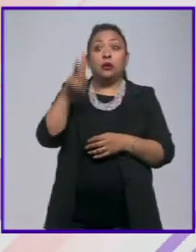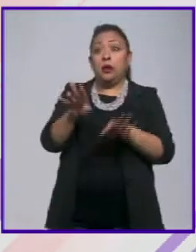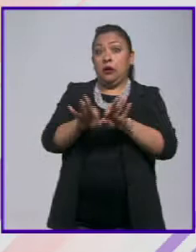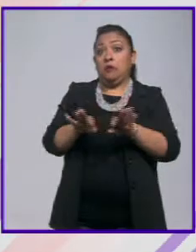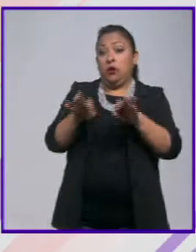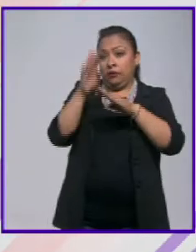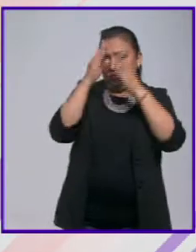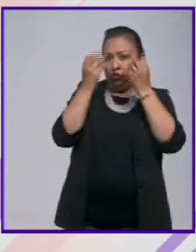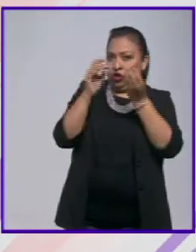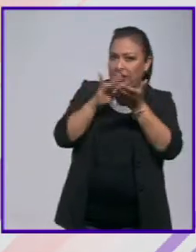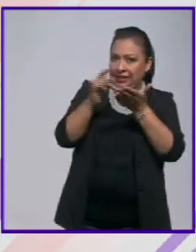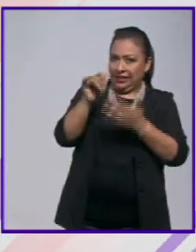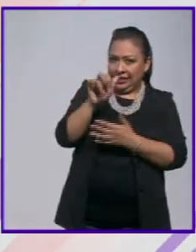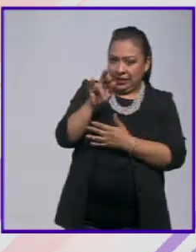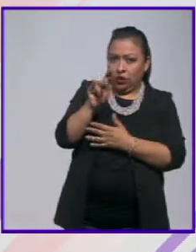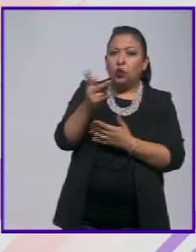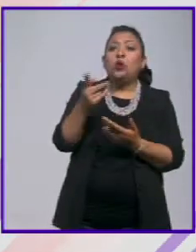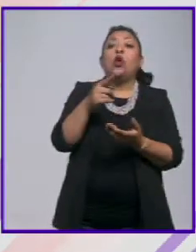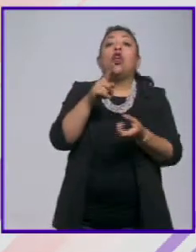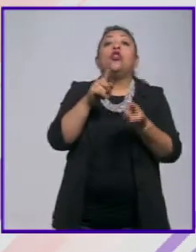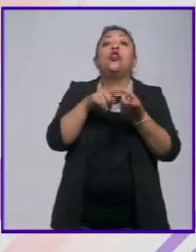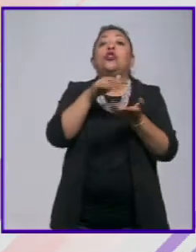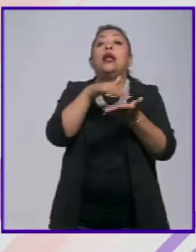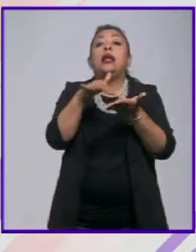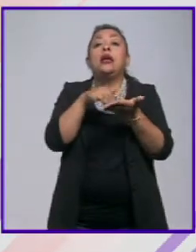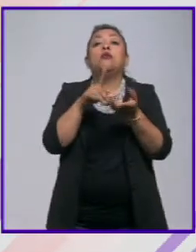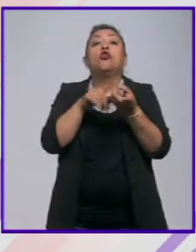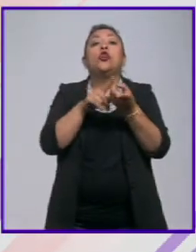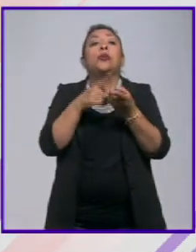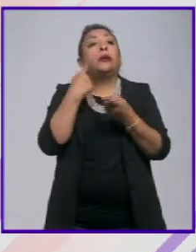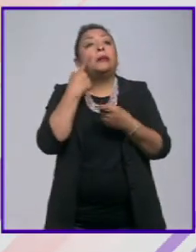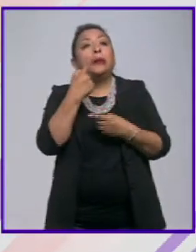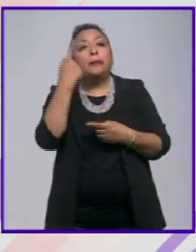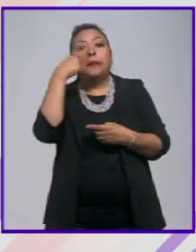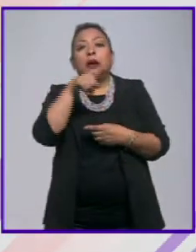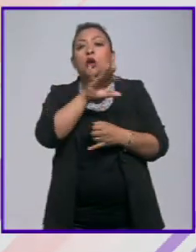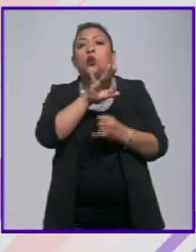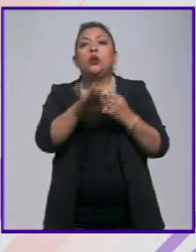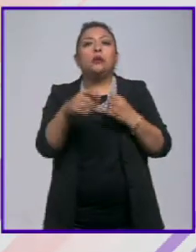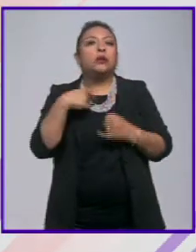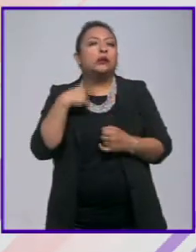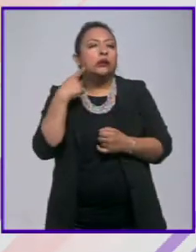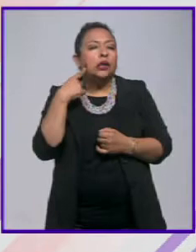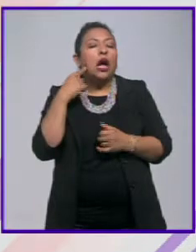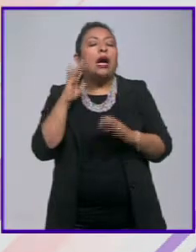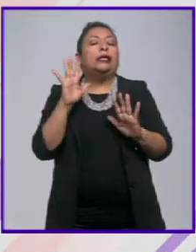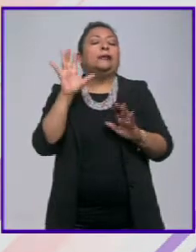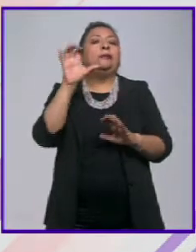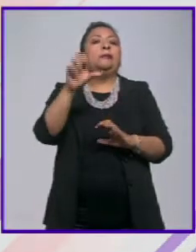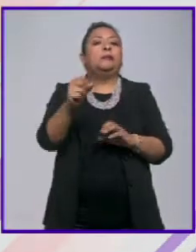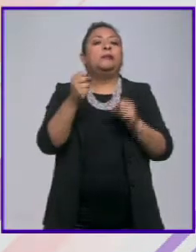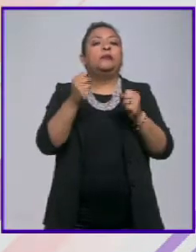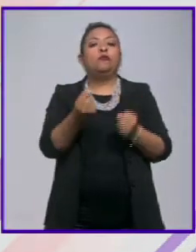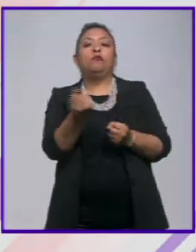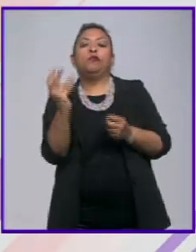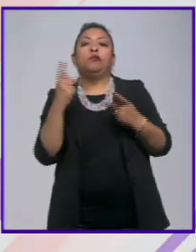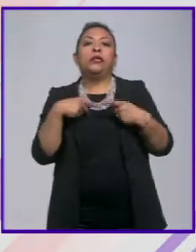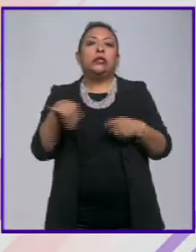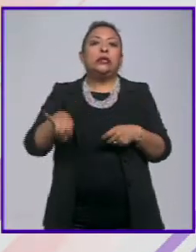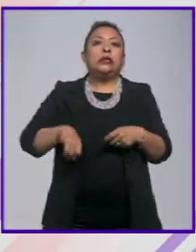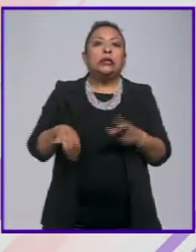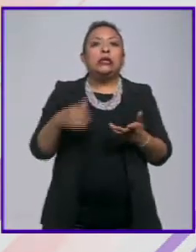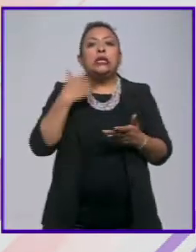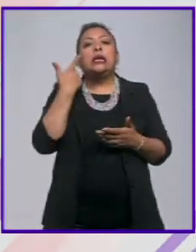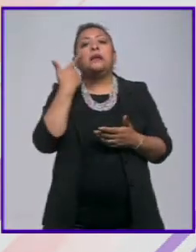reflexiones Arturo, muchísimas gracias ¿dónde te leemos? ¿dónde te seguimos? ¿para qué? porque finalmente ya al escucharte hablar seguramente habrá mucha gente interesada